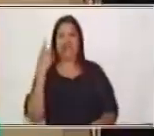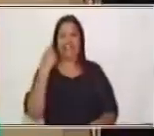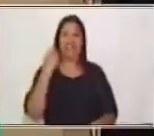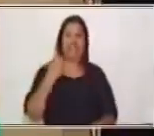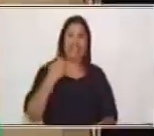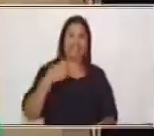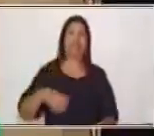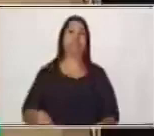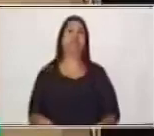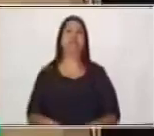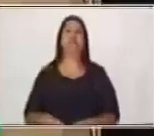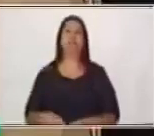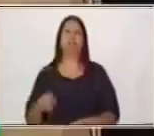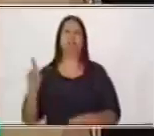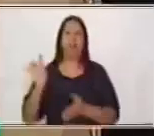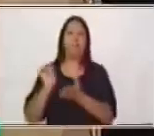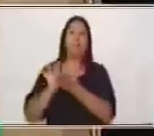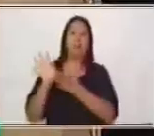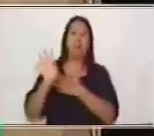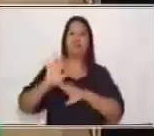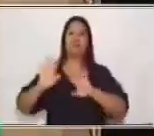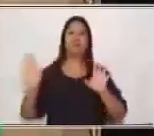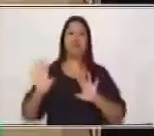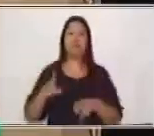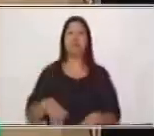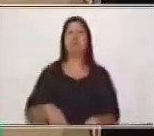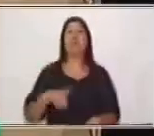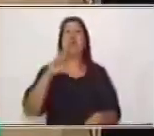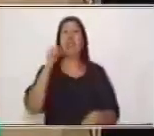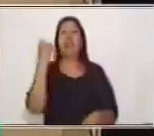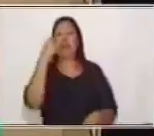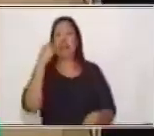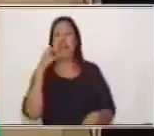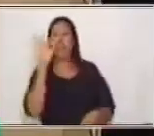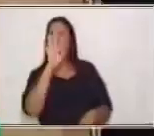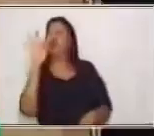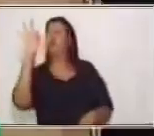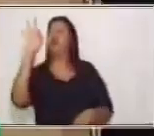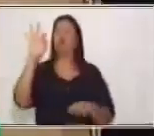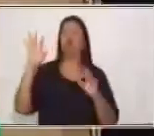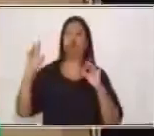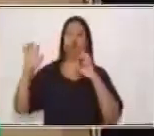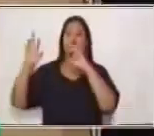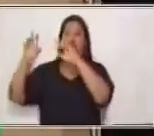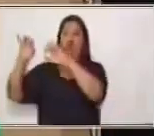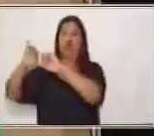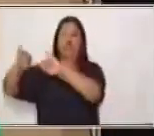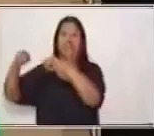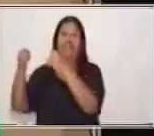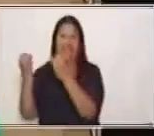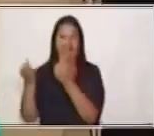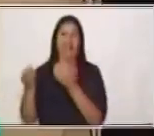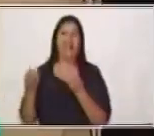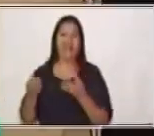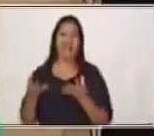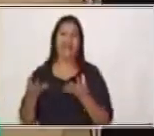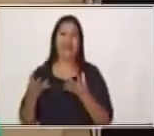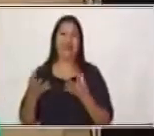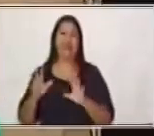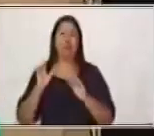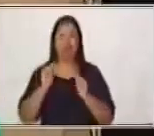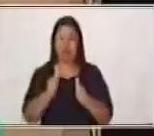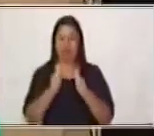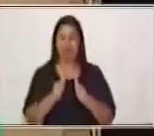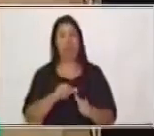Vamos a eliminar una y dice Las abejas se juntaron en el jardín. Muy bien, vamos con la siguiente